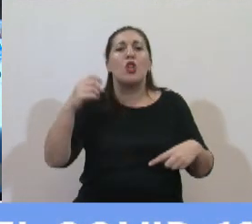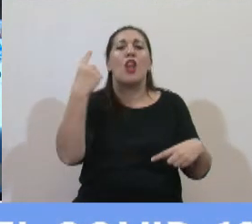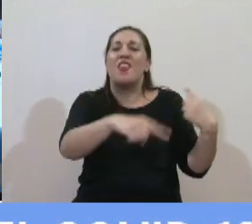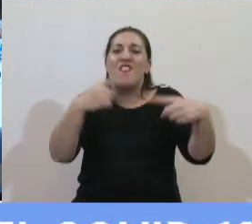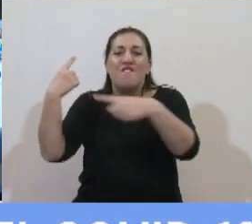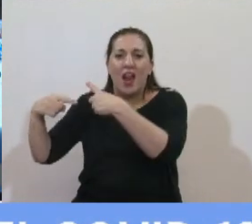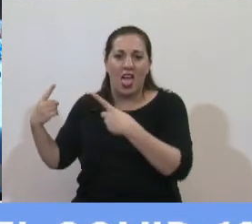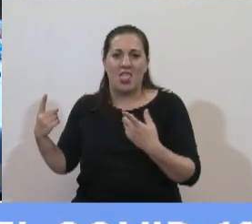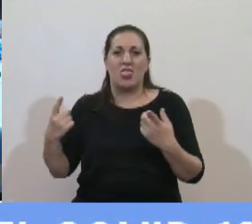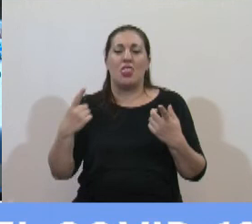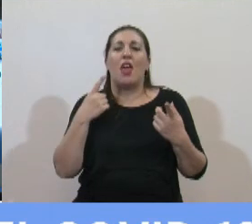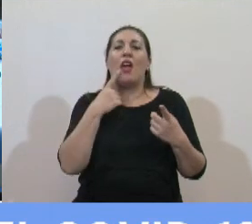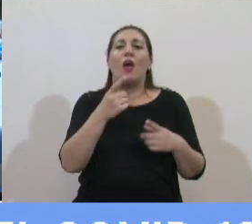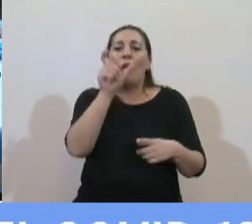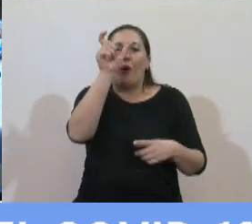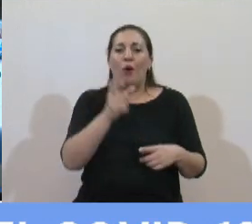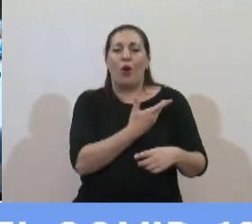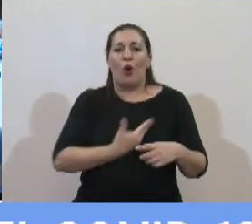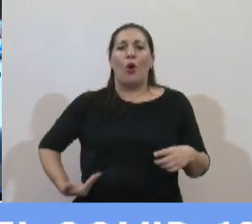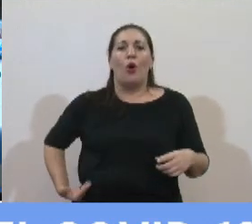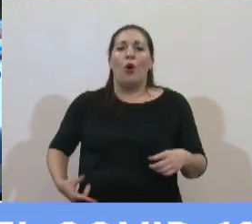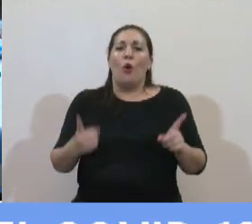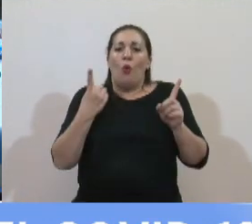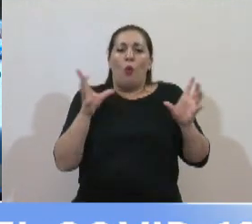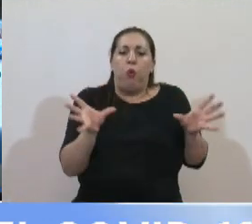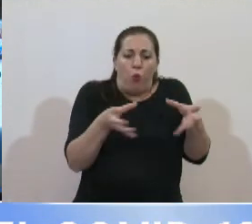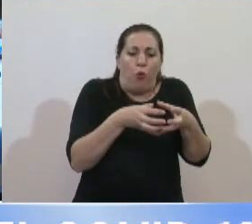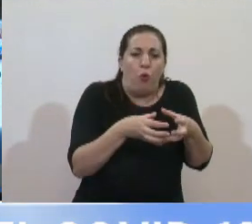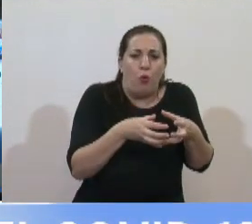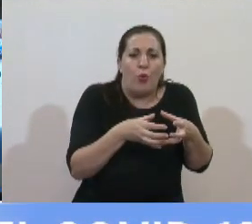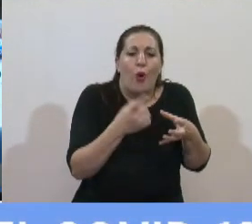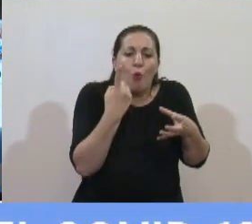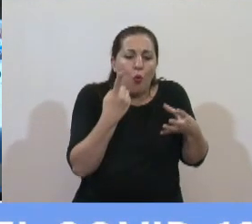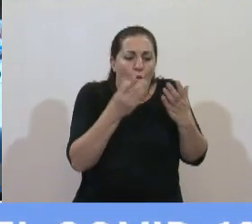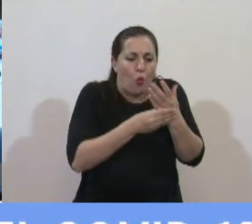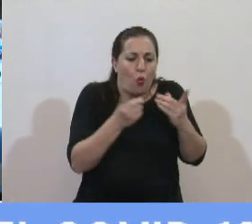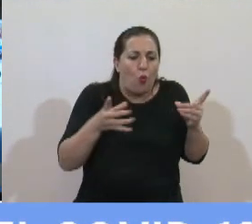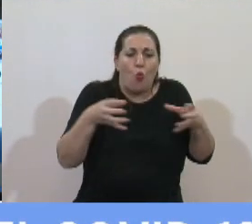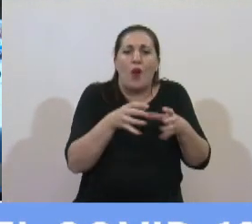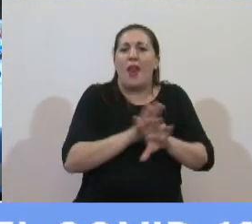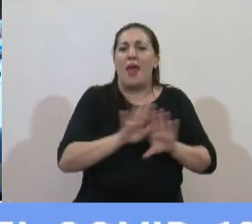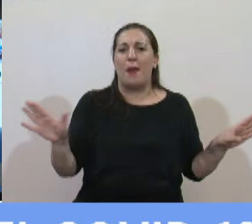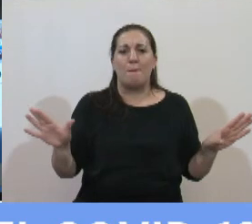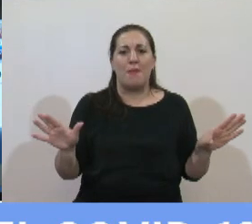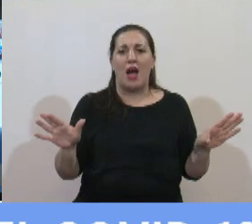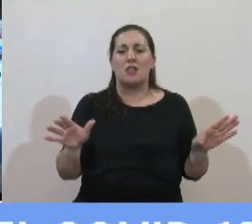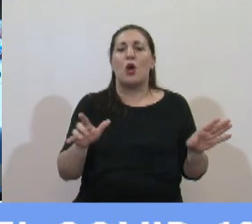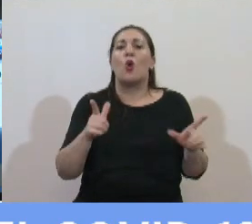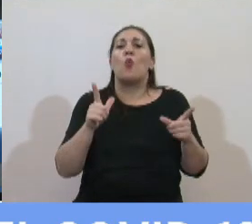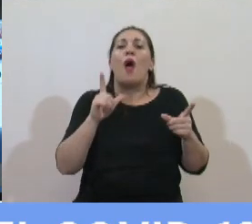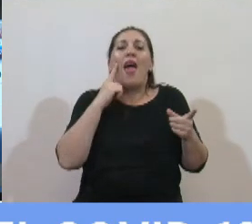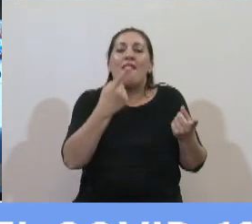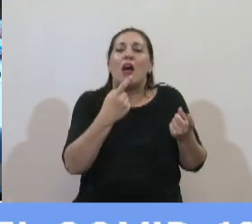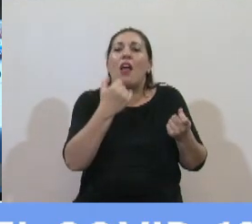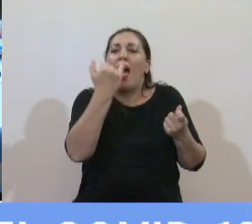de miradas cuando un ejecutivo se encierra en el microclima de su propio gabinete y un parlamento no funciona no hay margen de amplitud